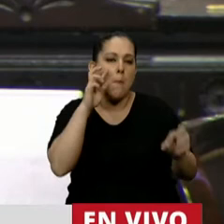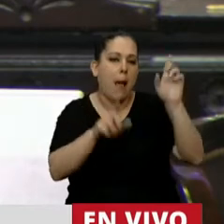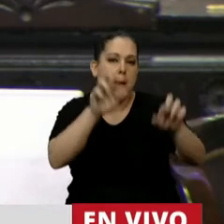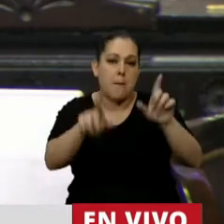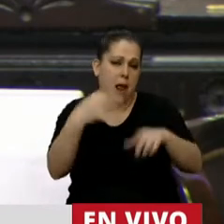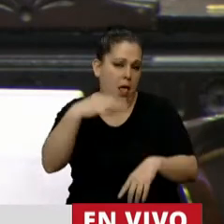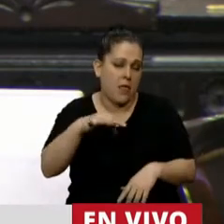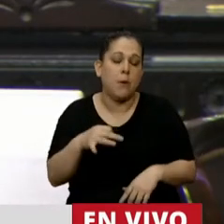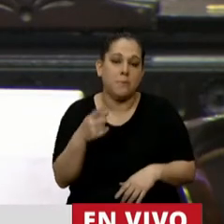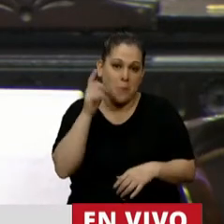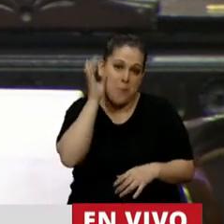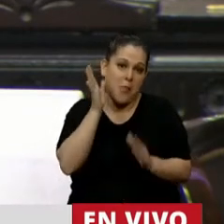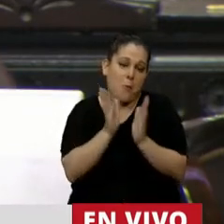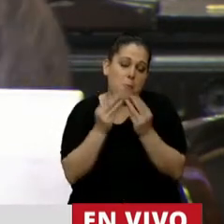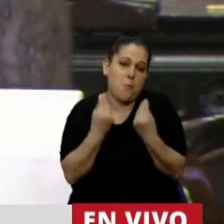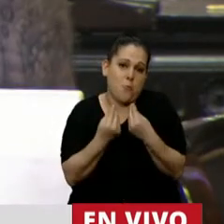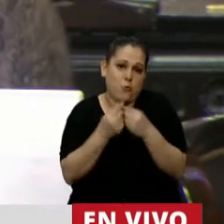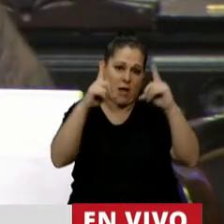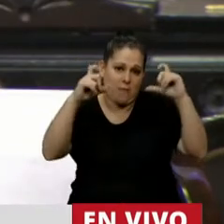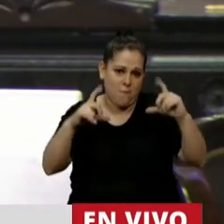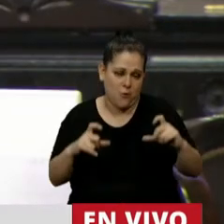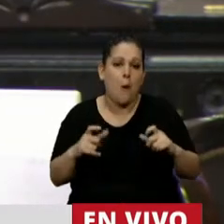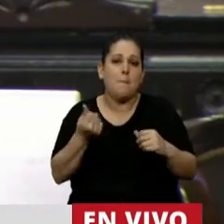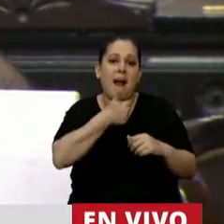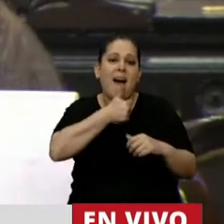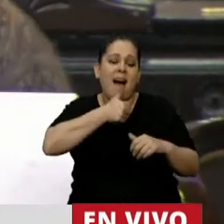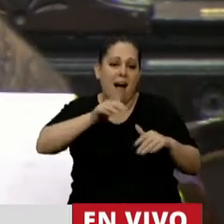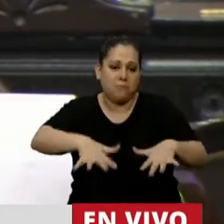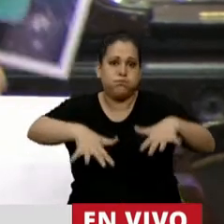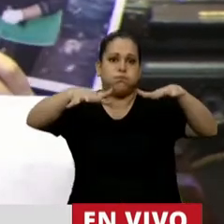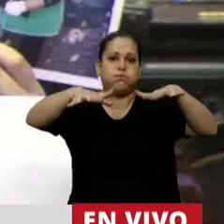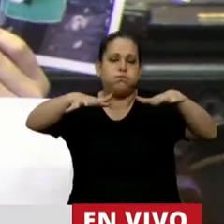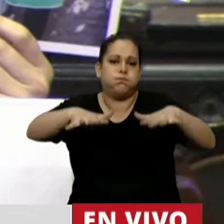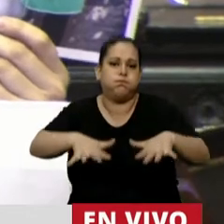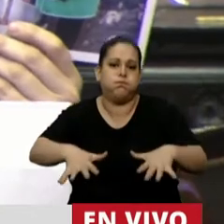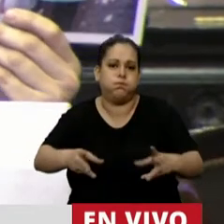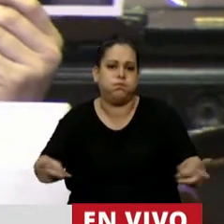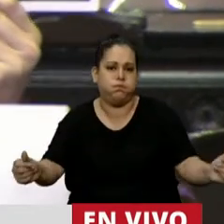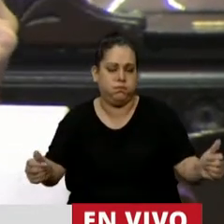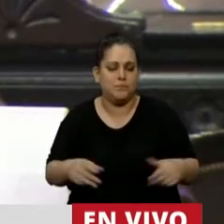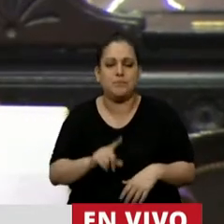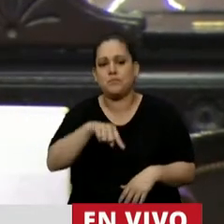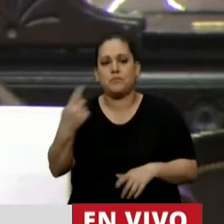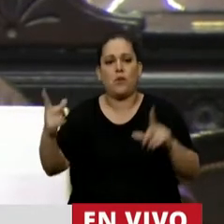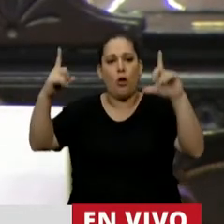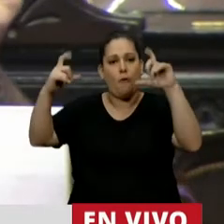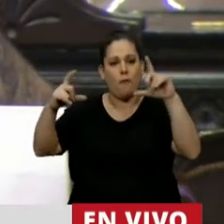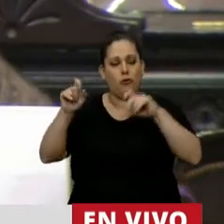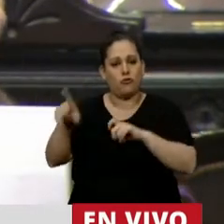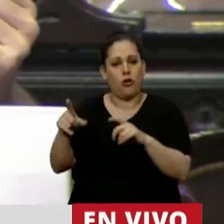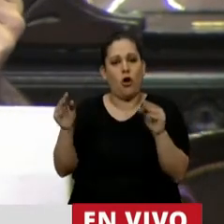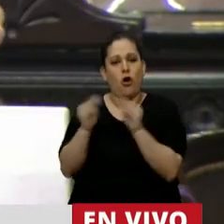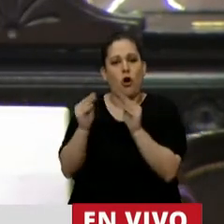Perdón que tengo varias. Y por último, esta foto de las compañeras de los comedores y merenderos